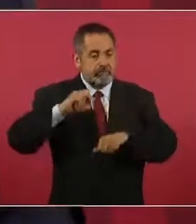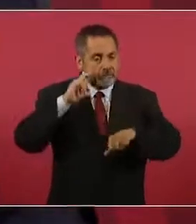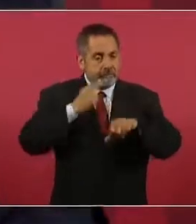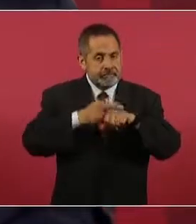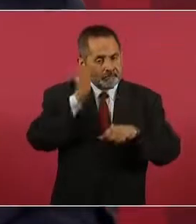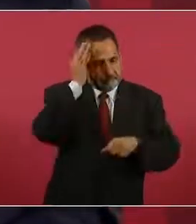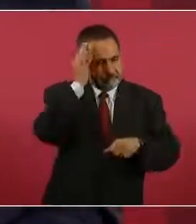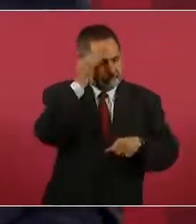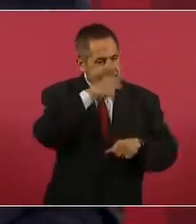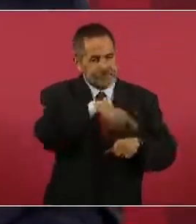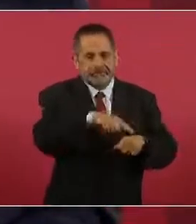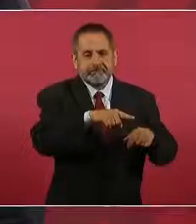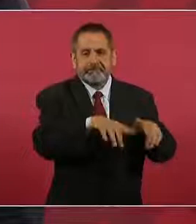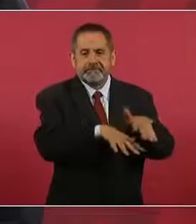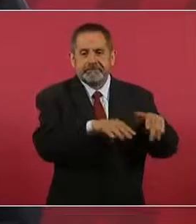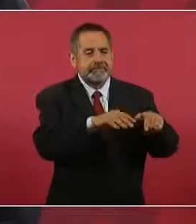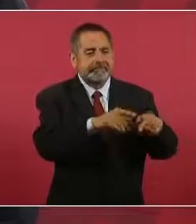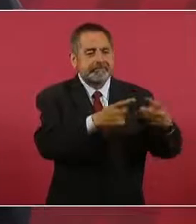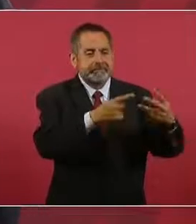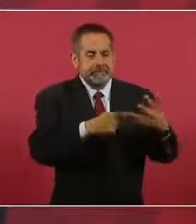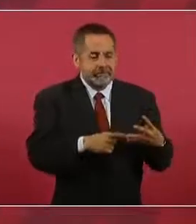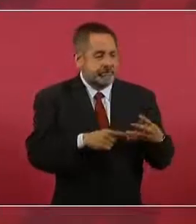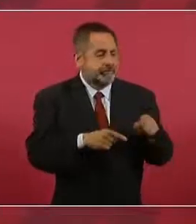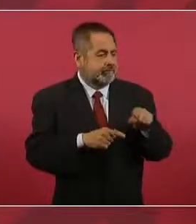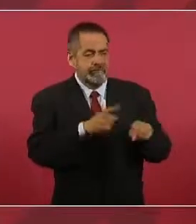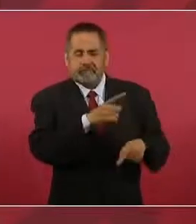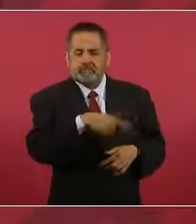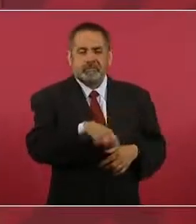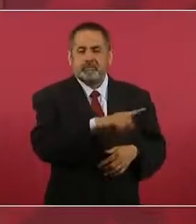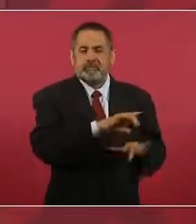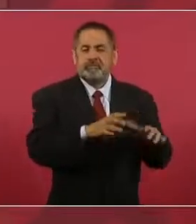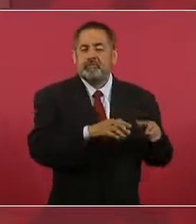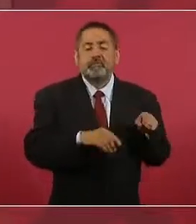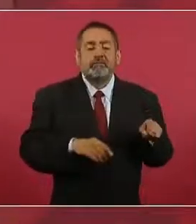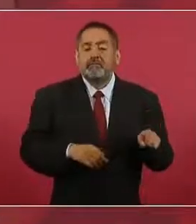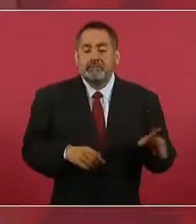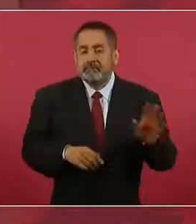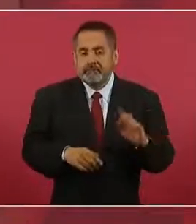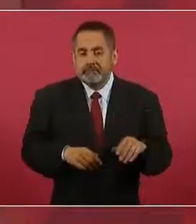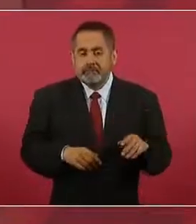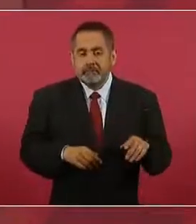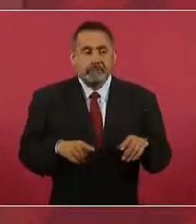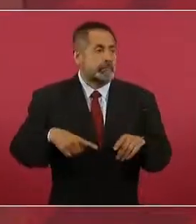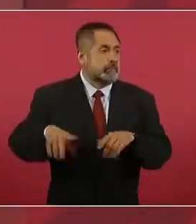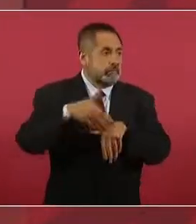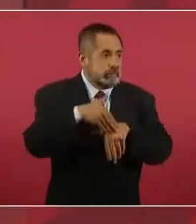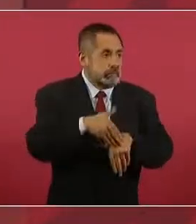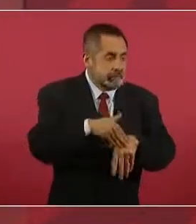achichincles y sus seguidores.